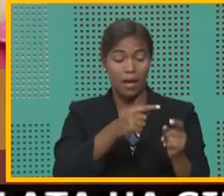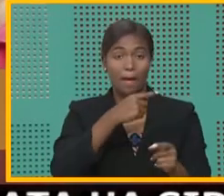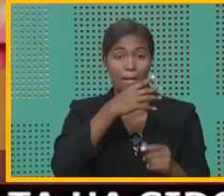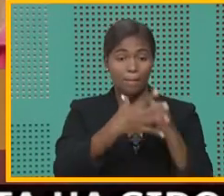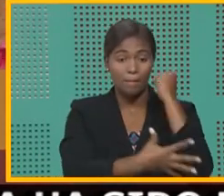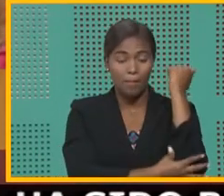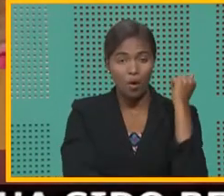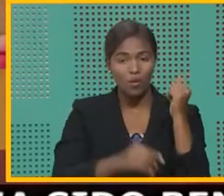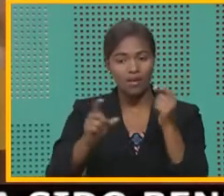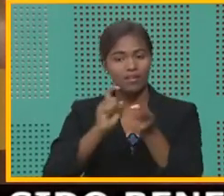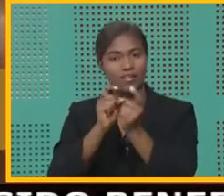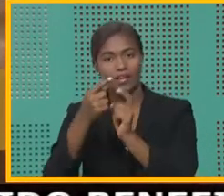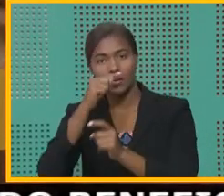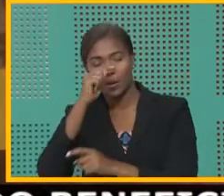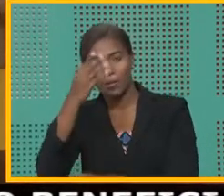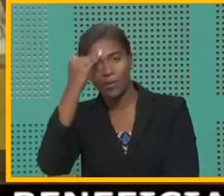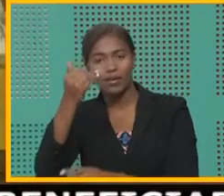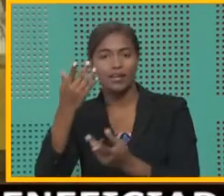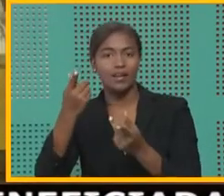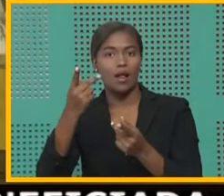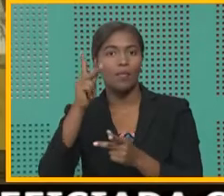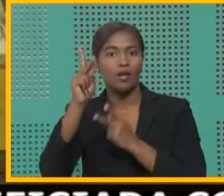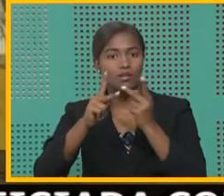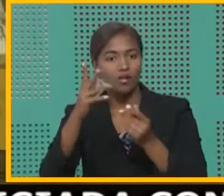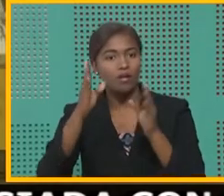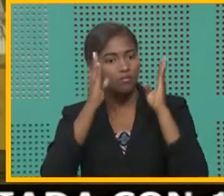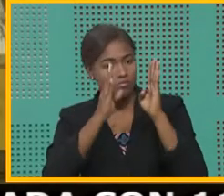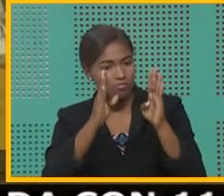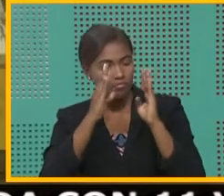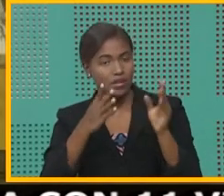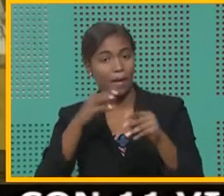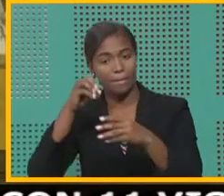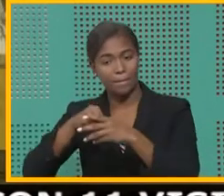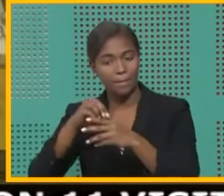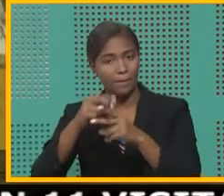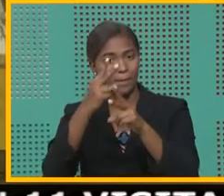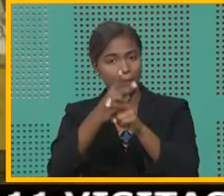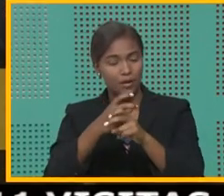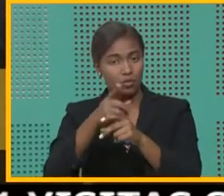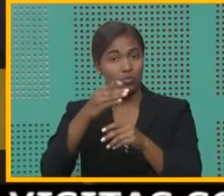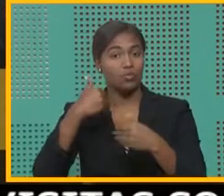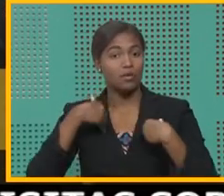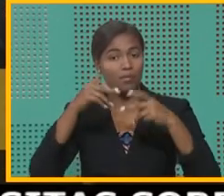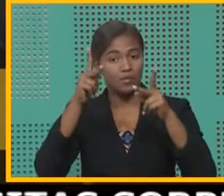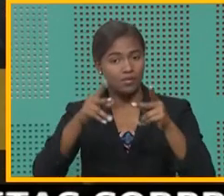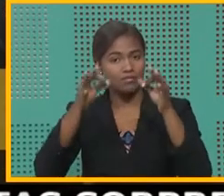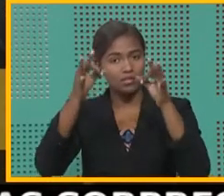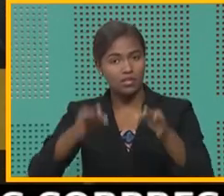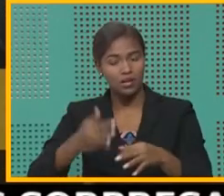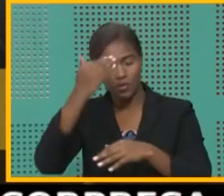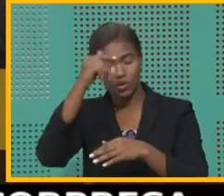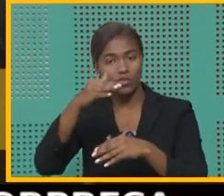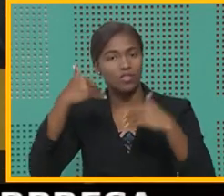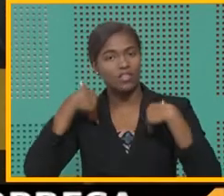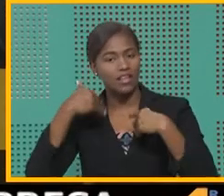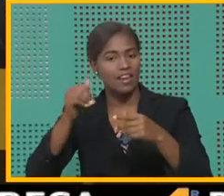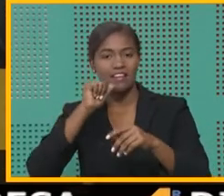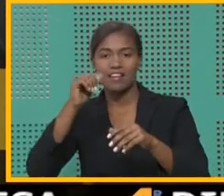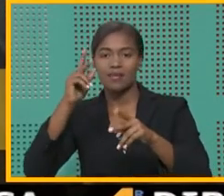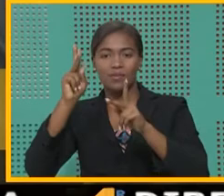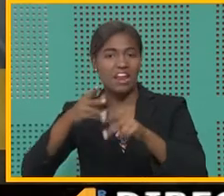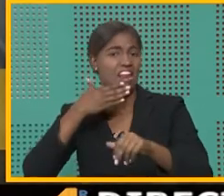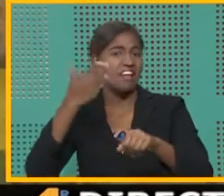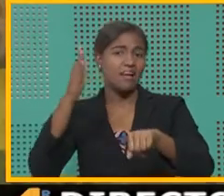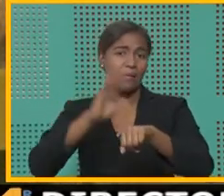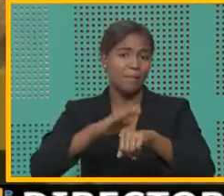rico porque la gente te hace caso, el banco te presta. Ya tú eres una persona digna porque tú tienes dónde estar que nadie te va a molestar. Tú